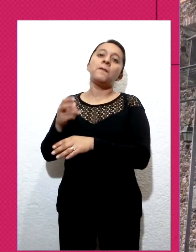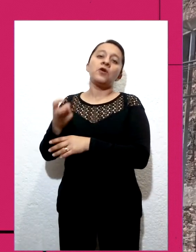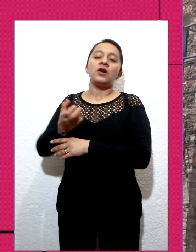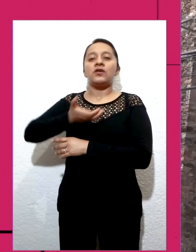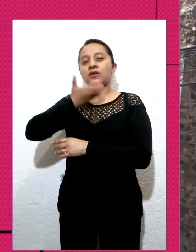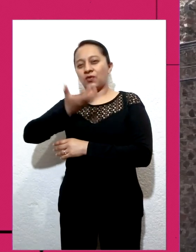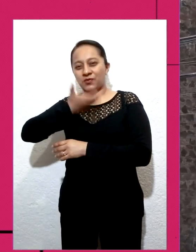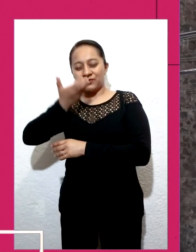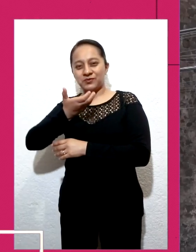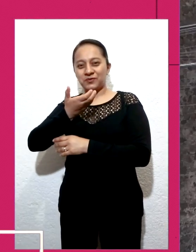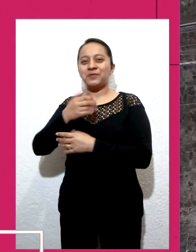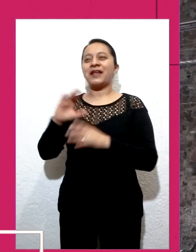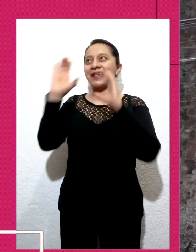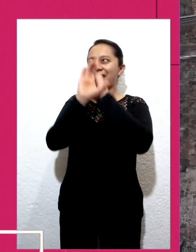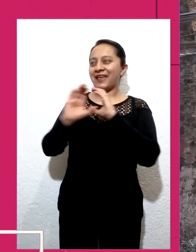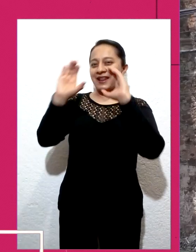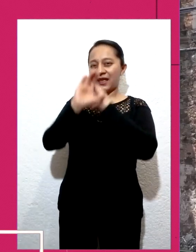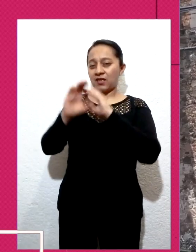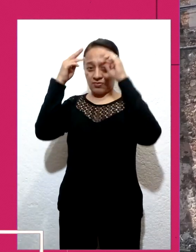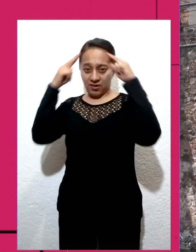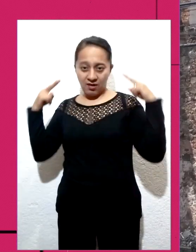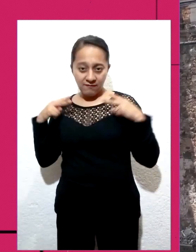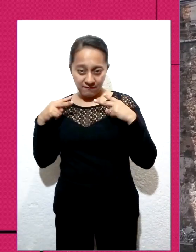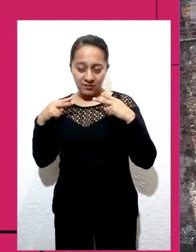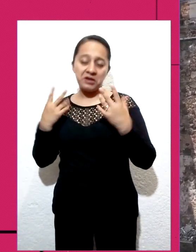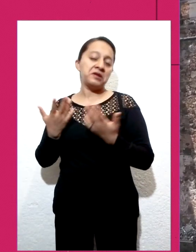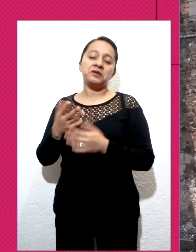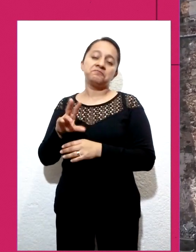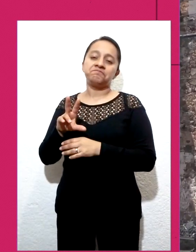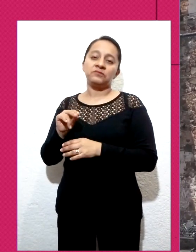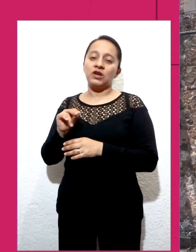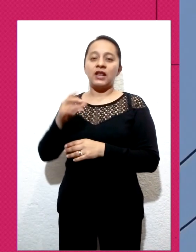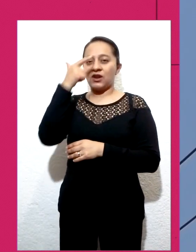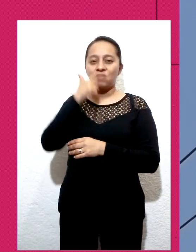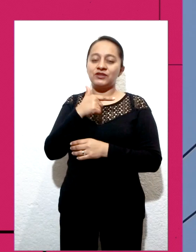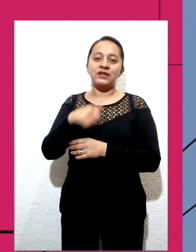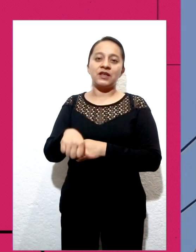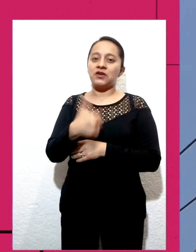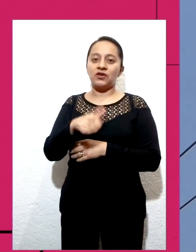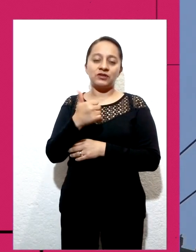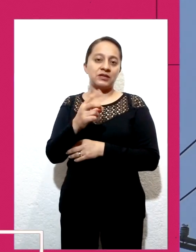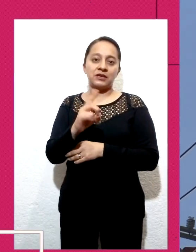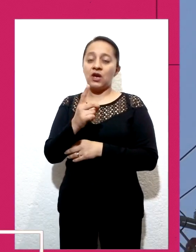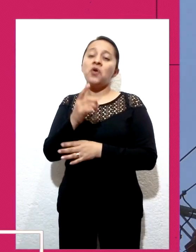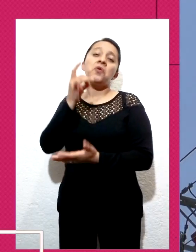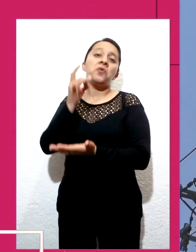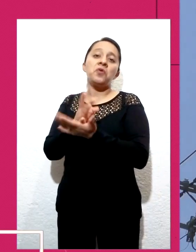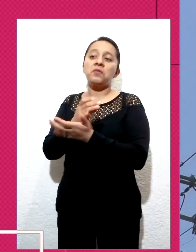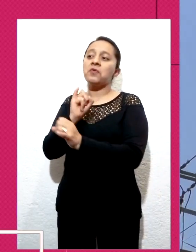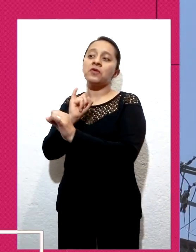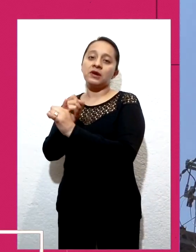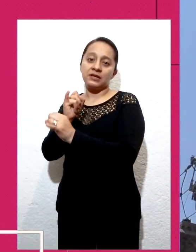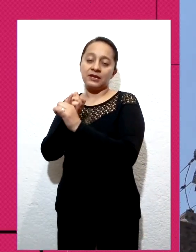a las 10 de la noche y solo estarán presentes las personas que canten y una muy pequeña participación de católicos. Para el día